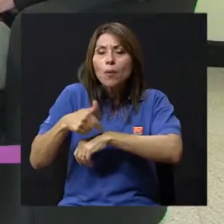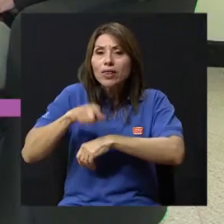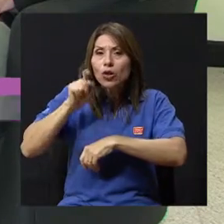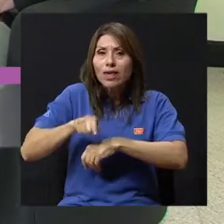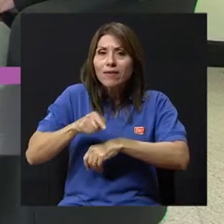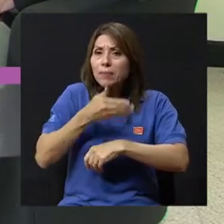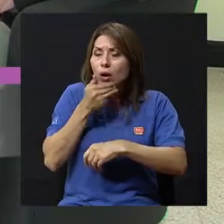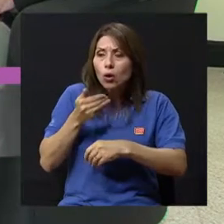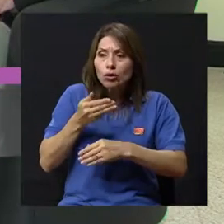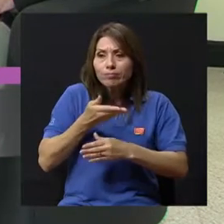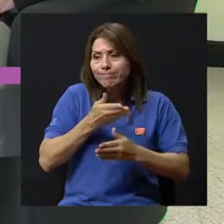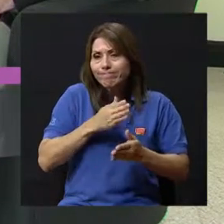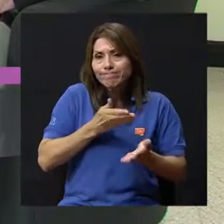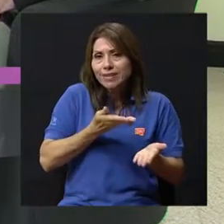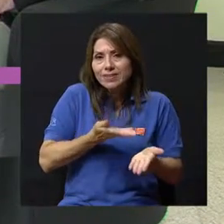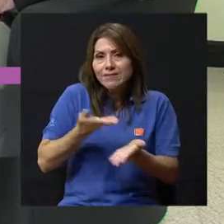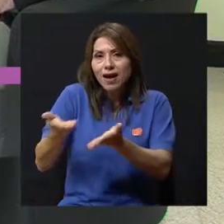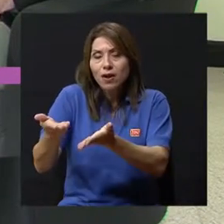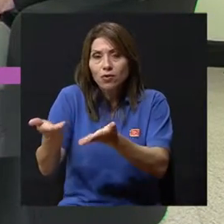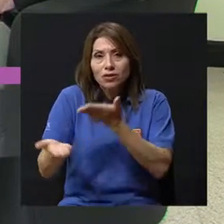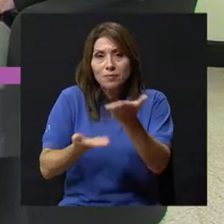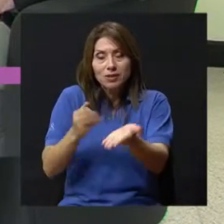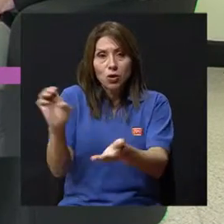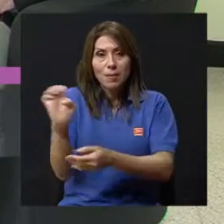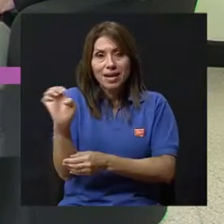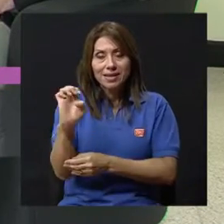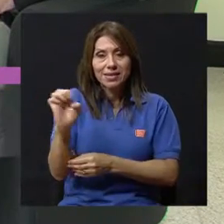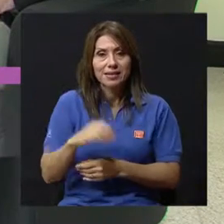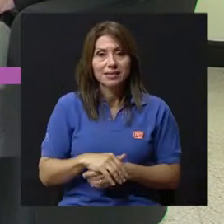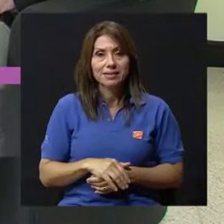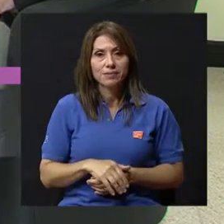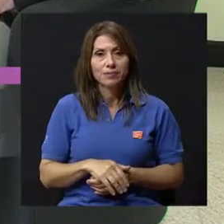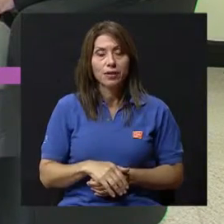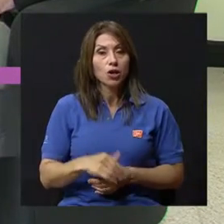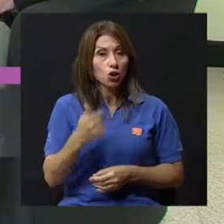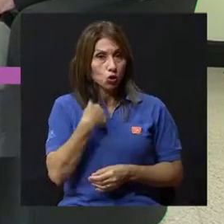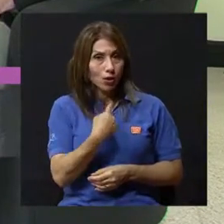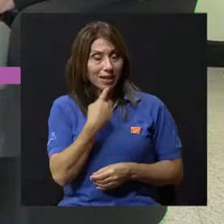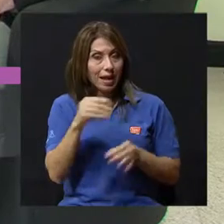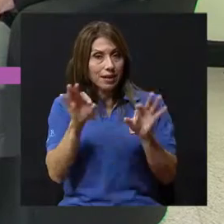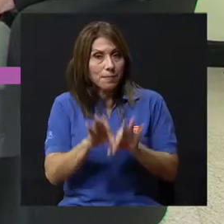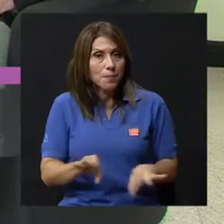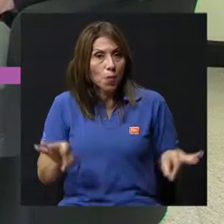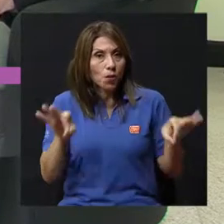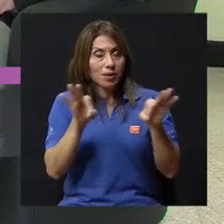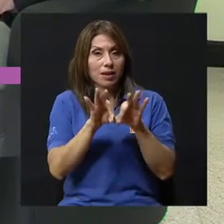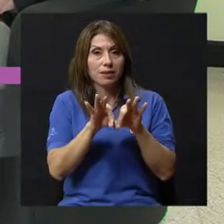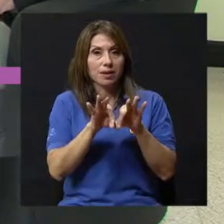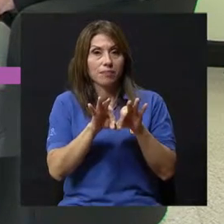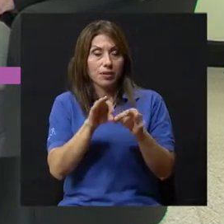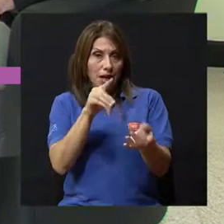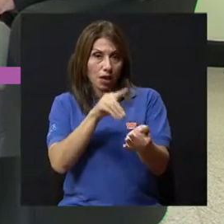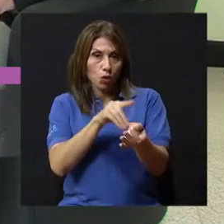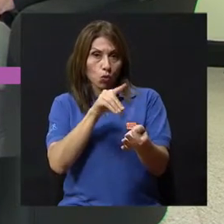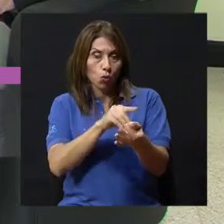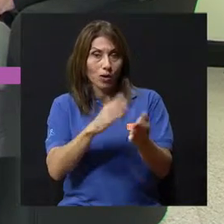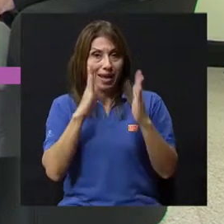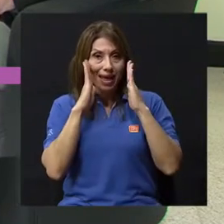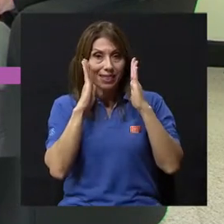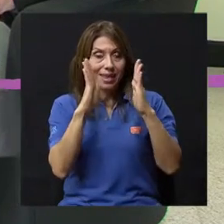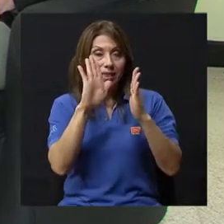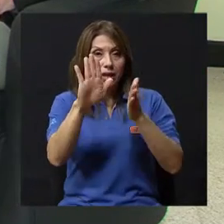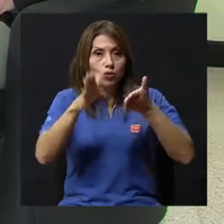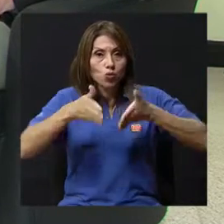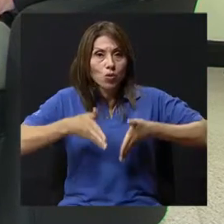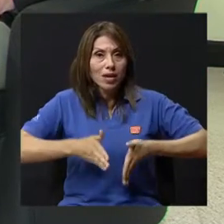Yo diría que lo más importante es que la persona que vea a su hijo, que sea el